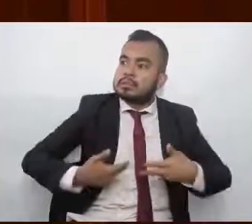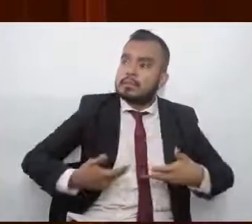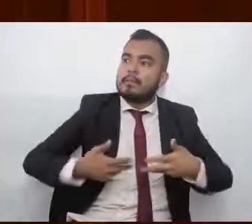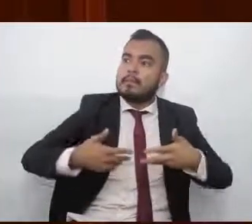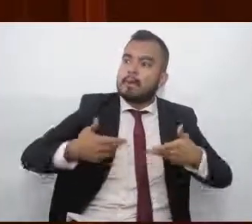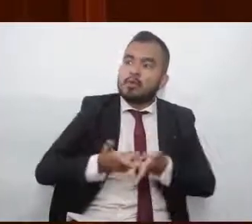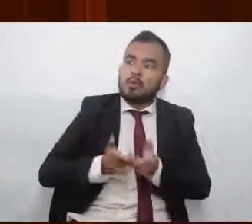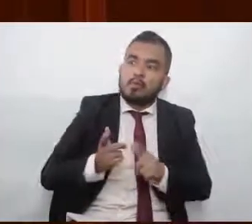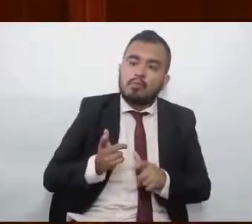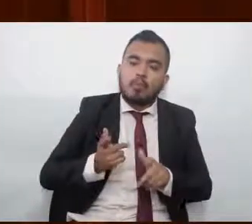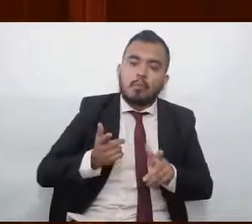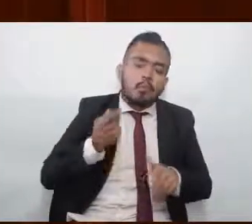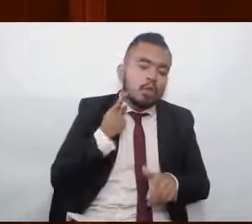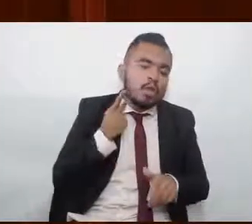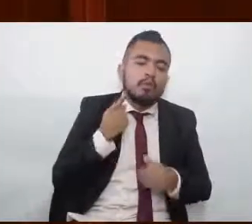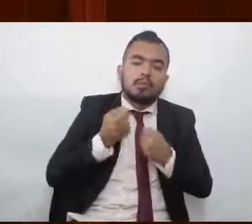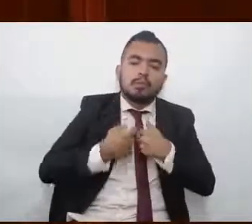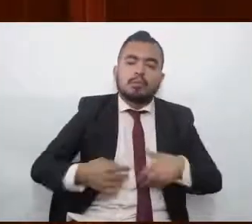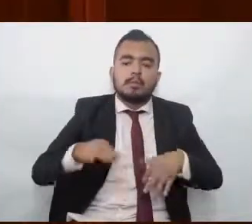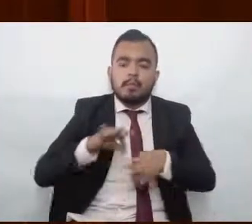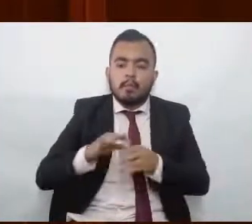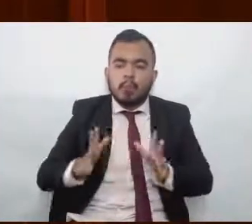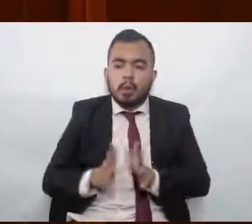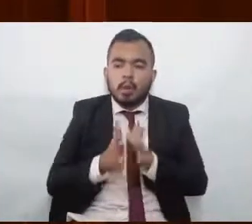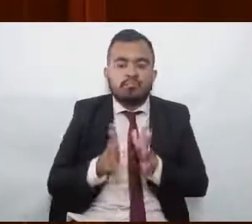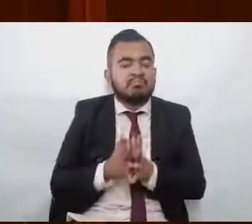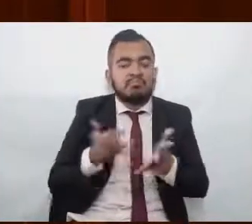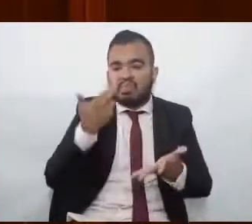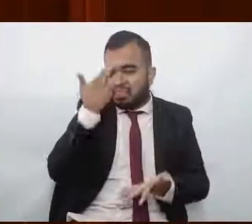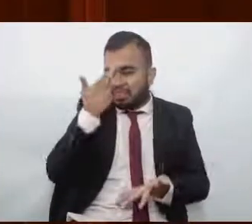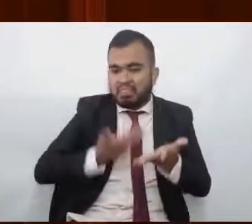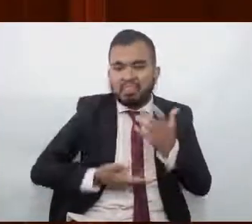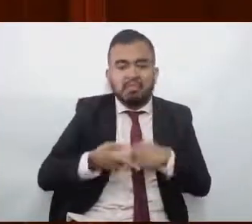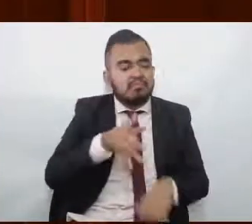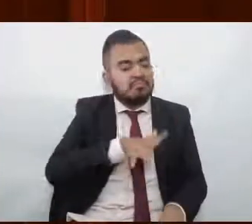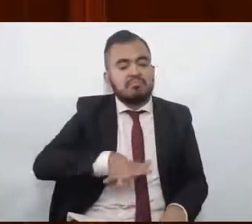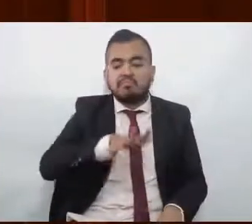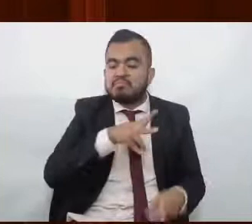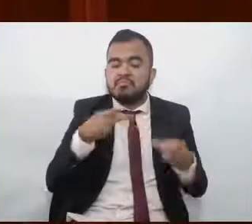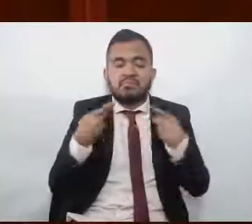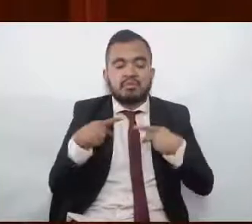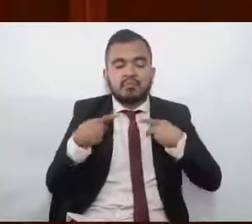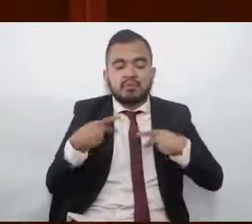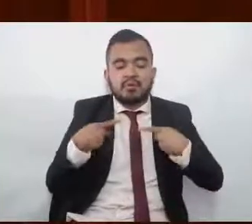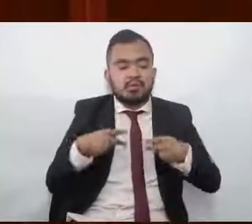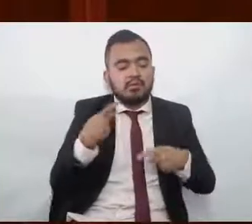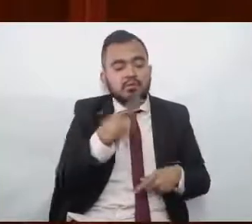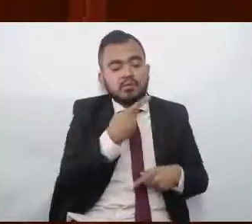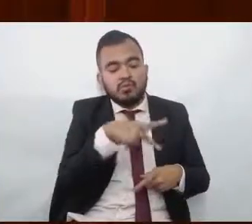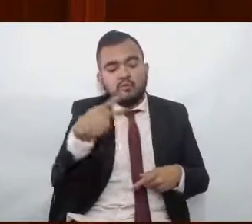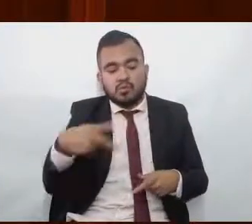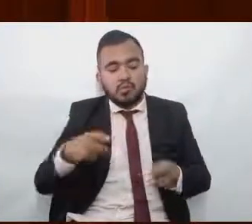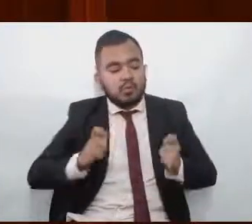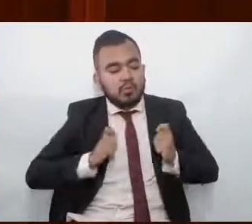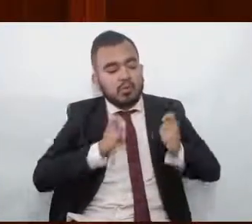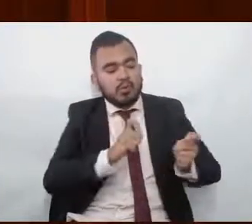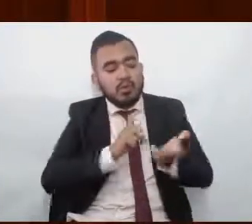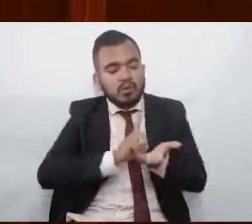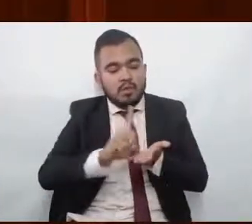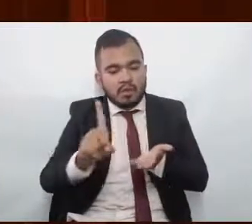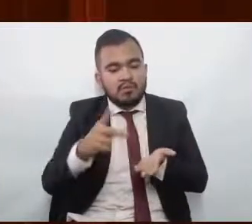lastima mucho esa necesidad que tiene nuestro pueblo o los que pretenden ejercer sus derechos, lastima mucho